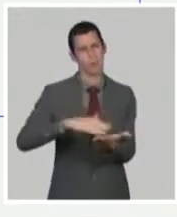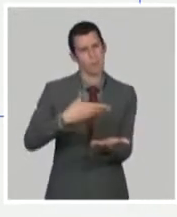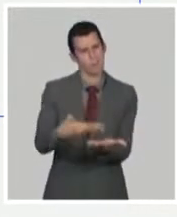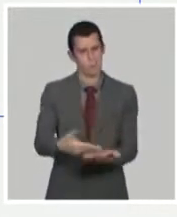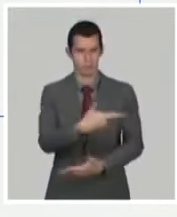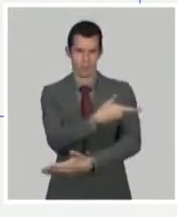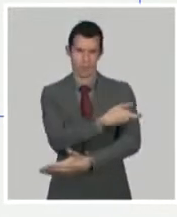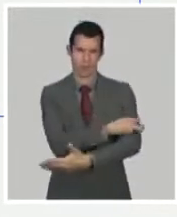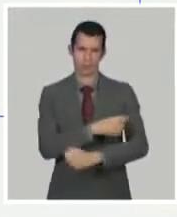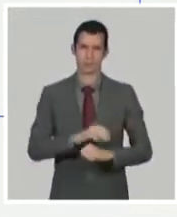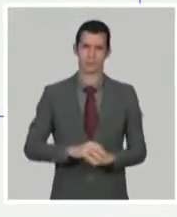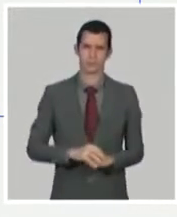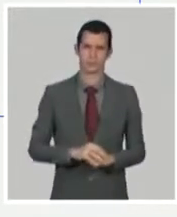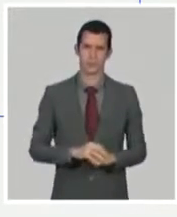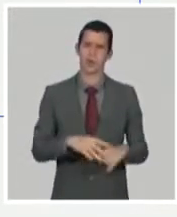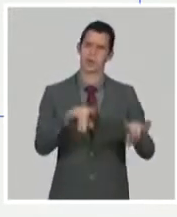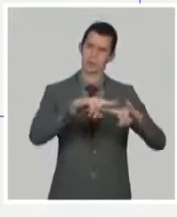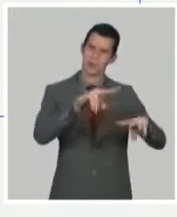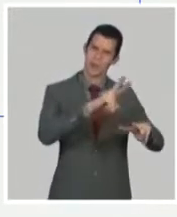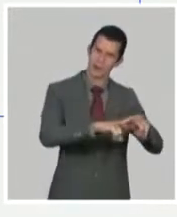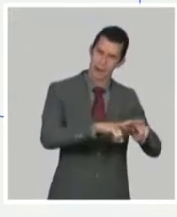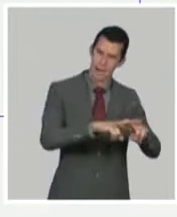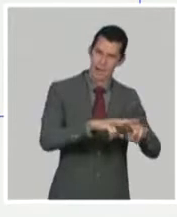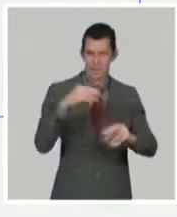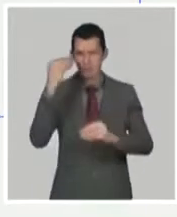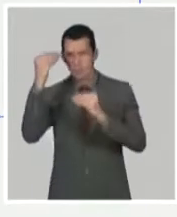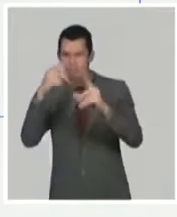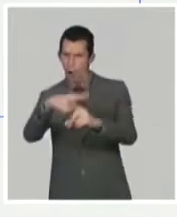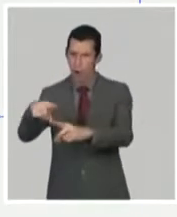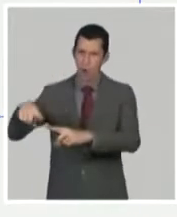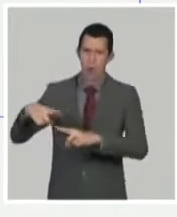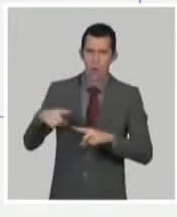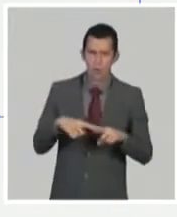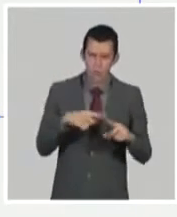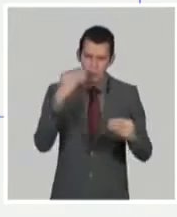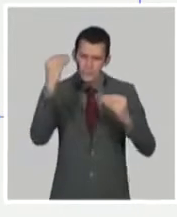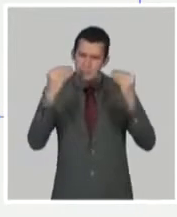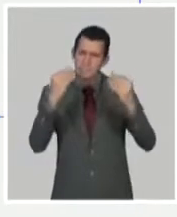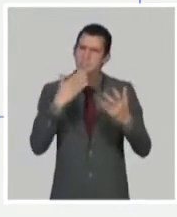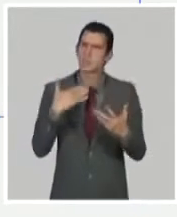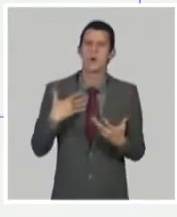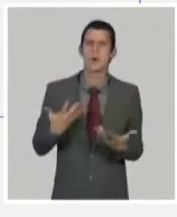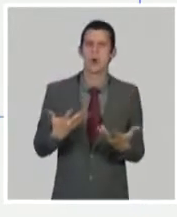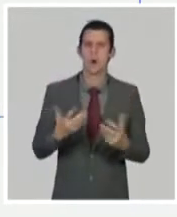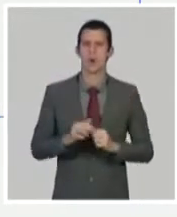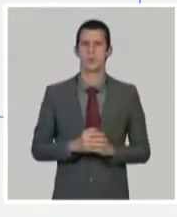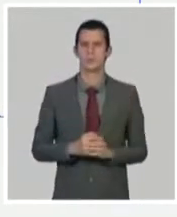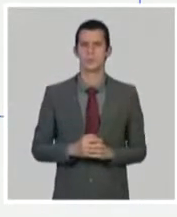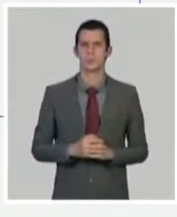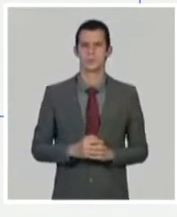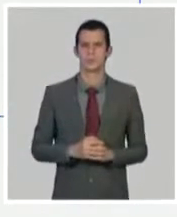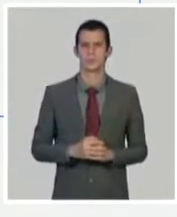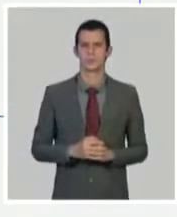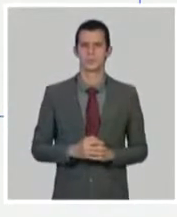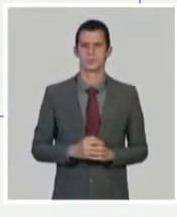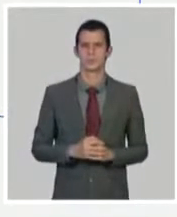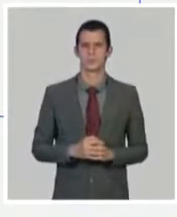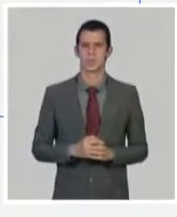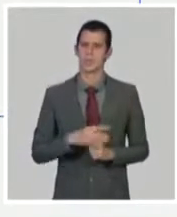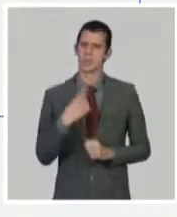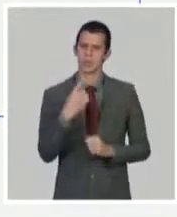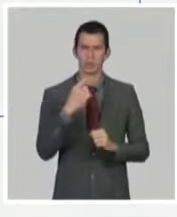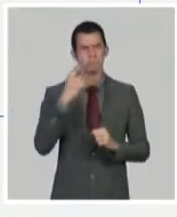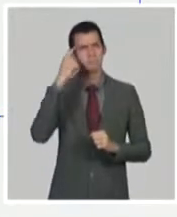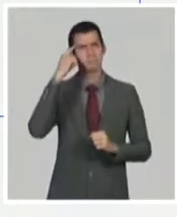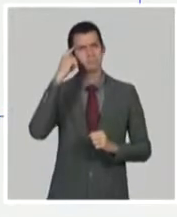generando, discutiendo hacia dónde enfocarnos. Y nos enfocamos nosotros entonces en las vacunas de subunidades. La